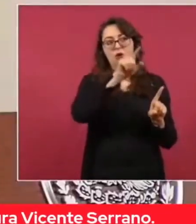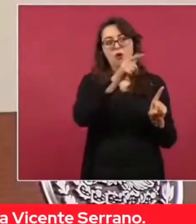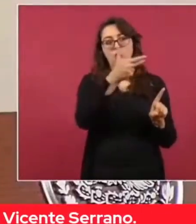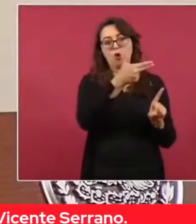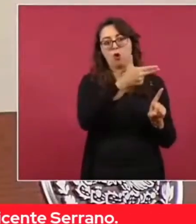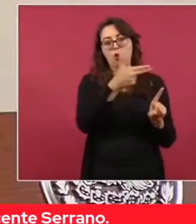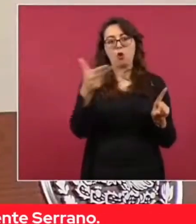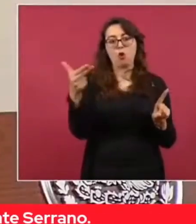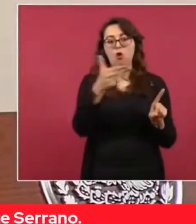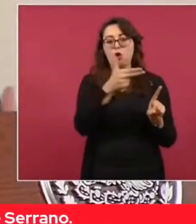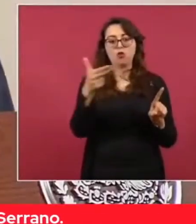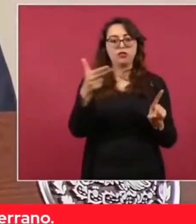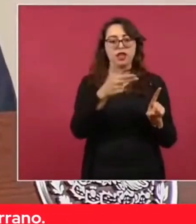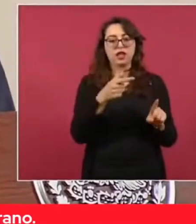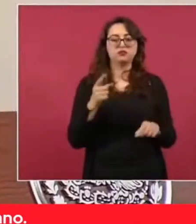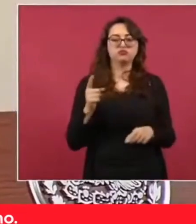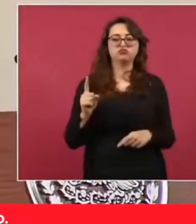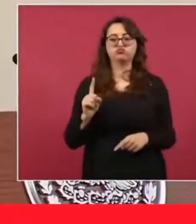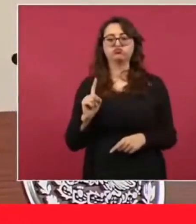antoniándose, ¿no?